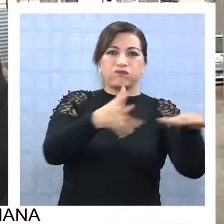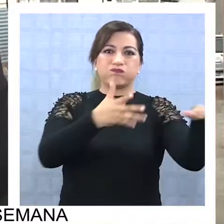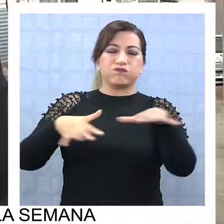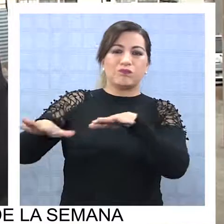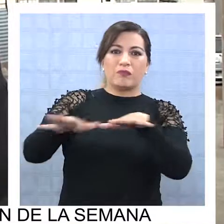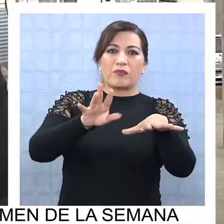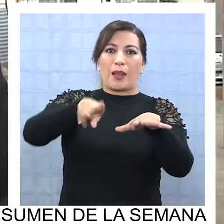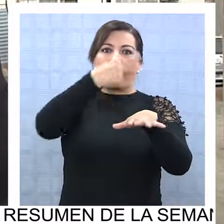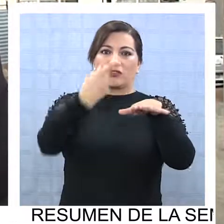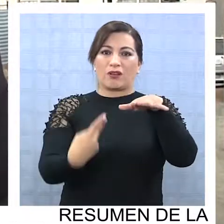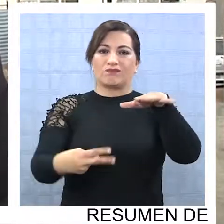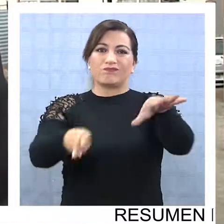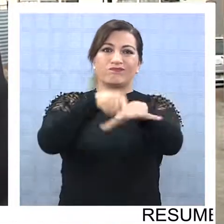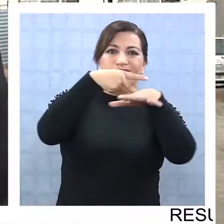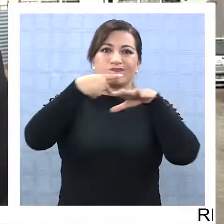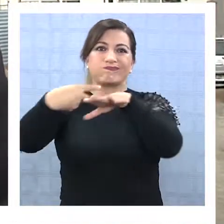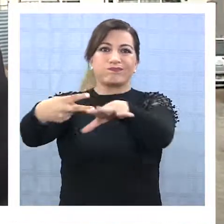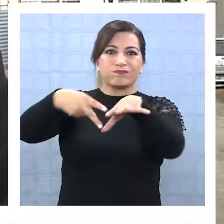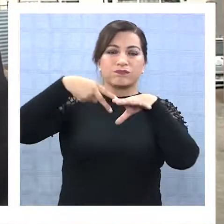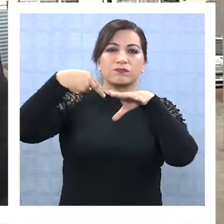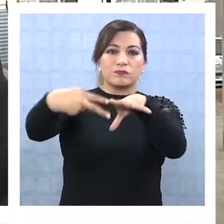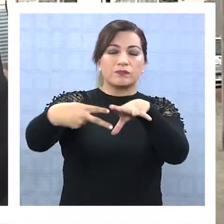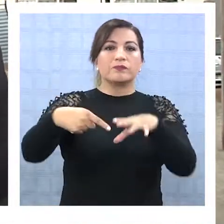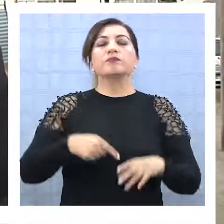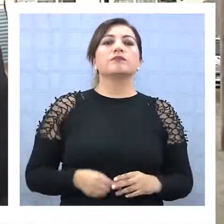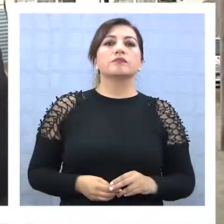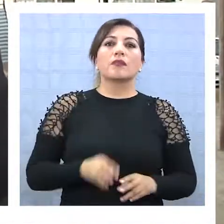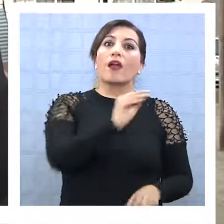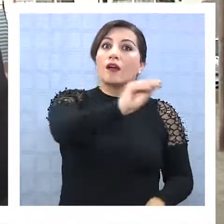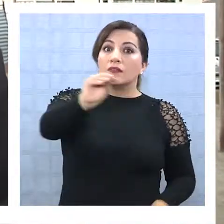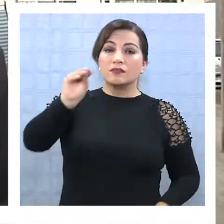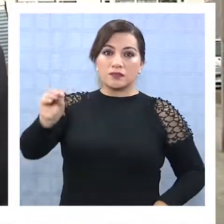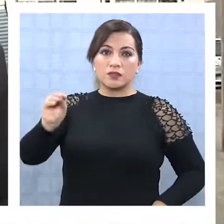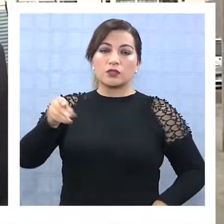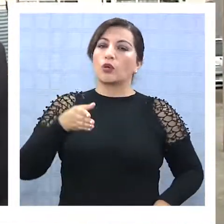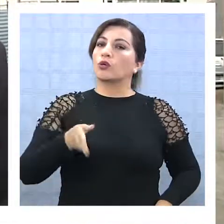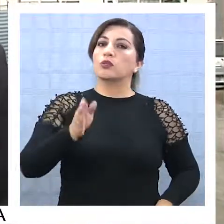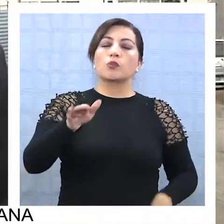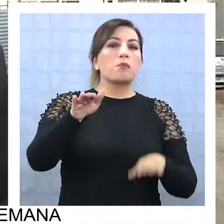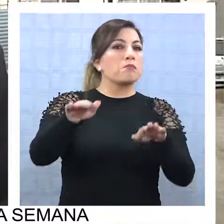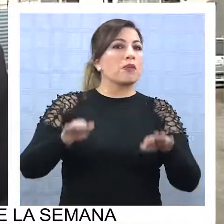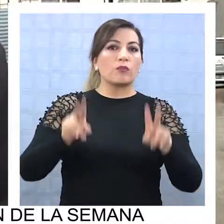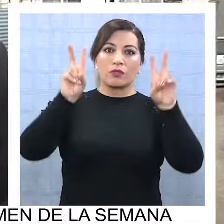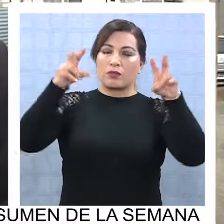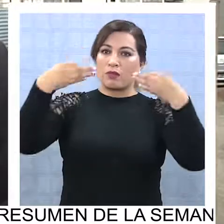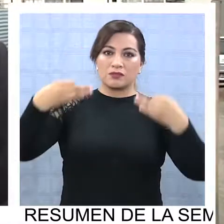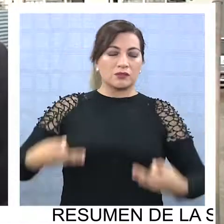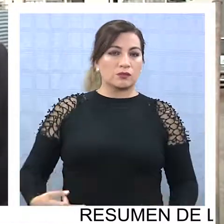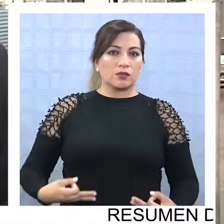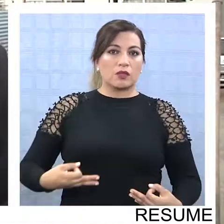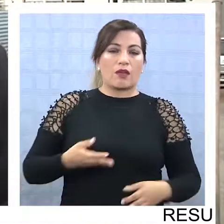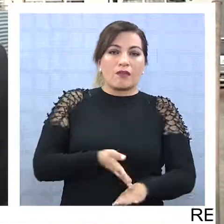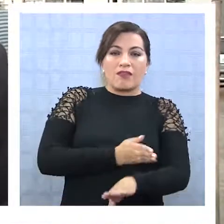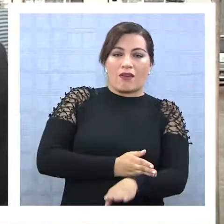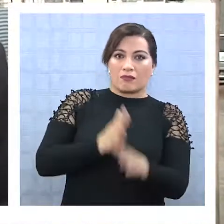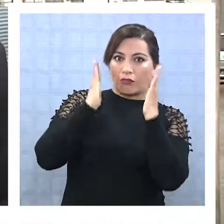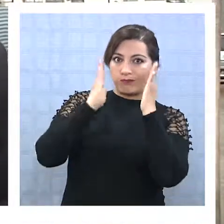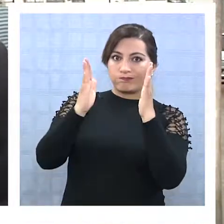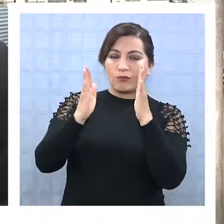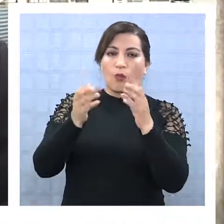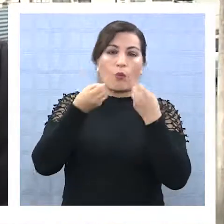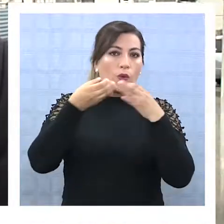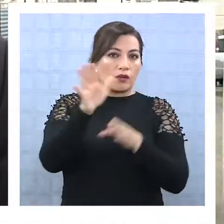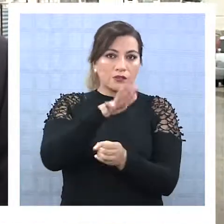la marejada, el llamado es a seguir con las mismas medidas de seguridad y a estar precavidos ante cualquier